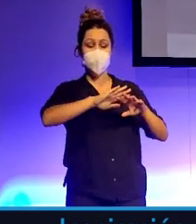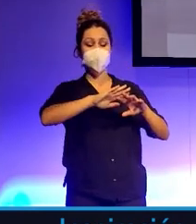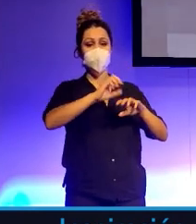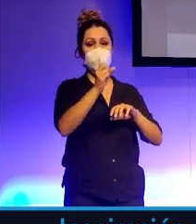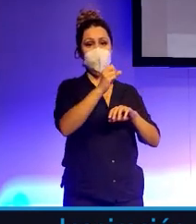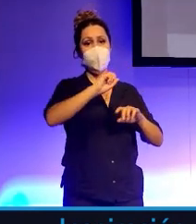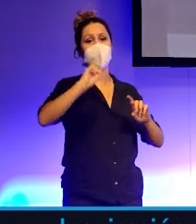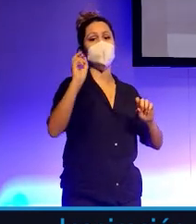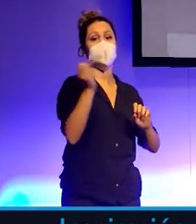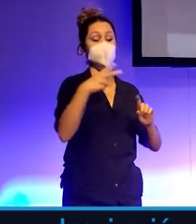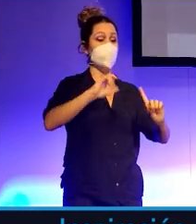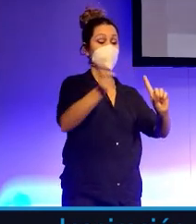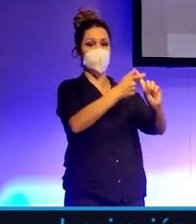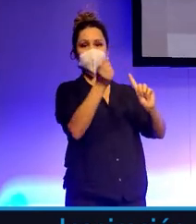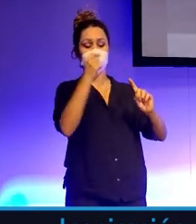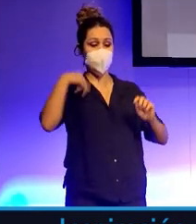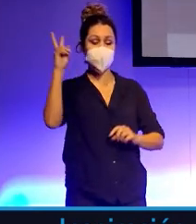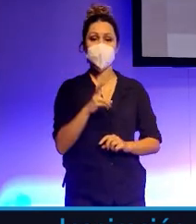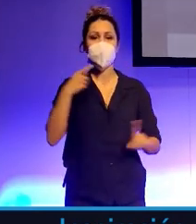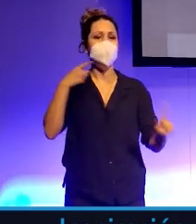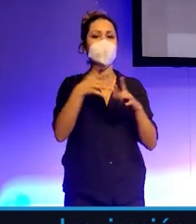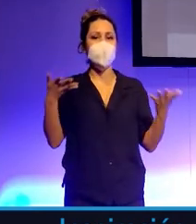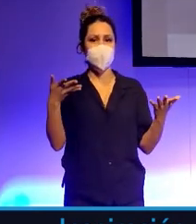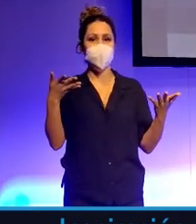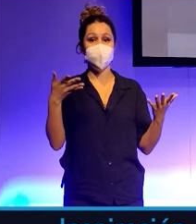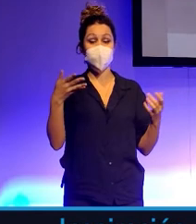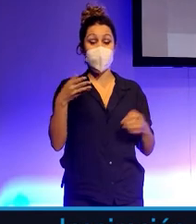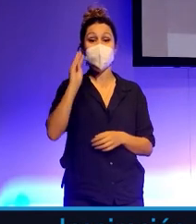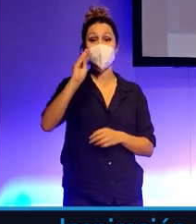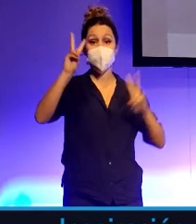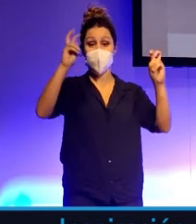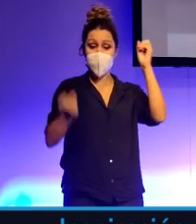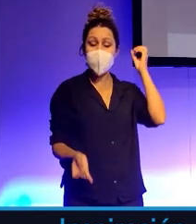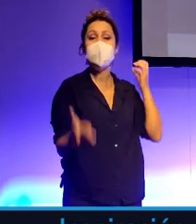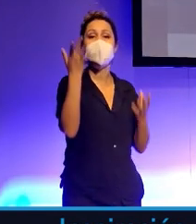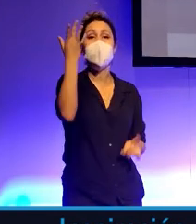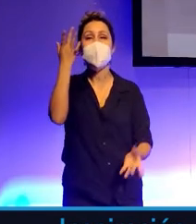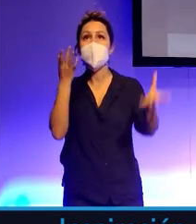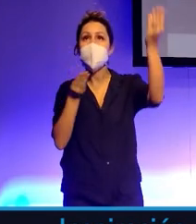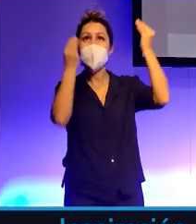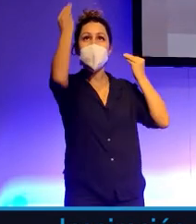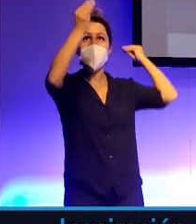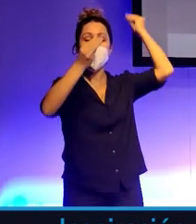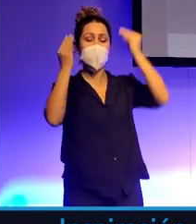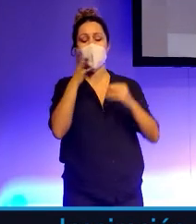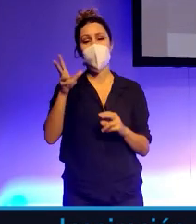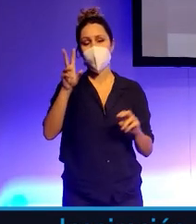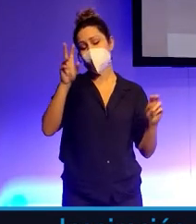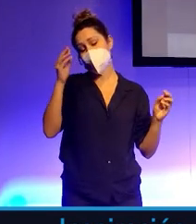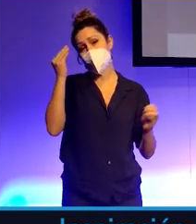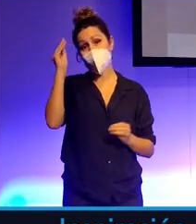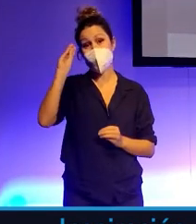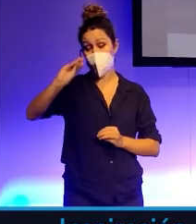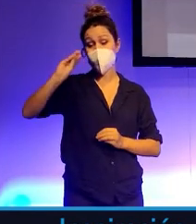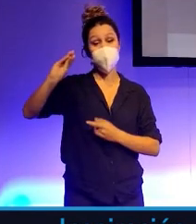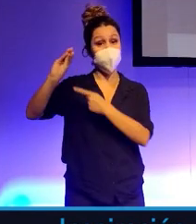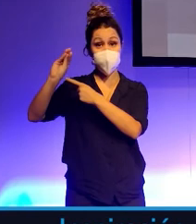Yo he venido a este mundo a formular nuevas preguntas. Nuevas preguntas que no necesariamente nos van a llevar